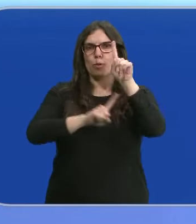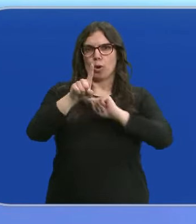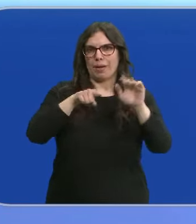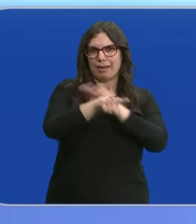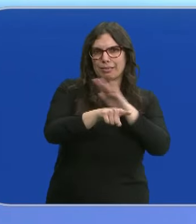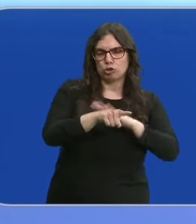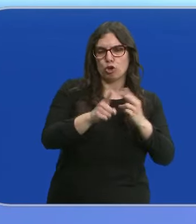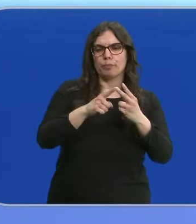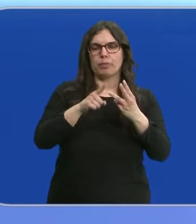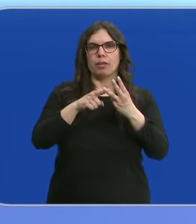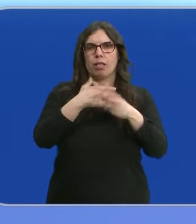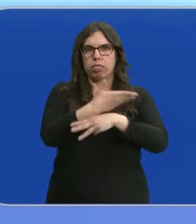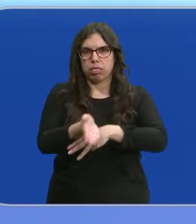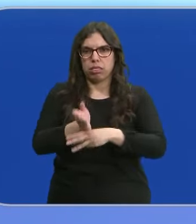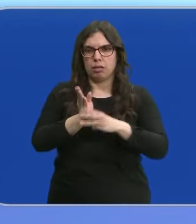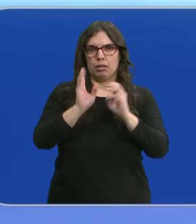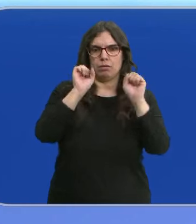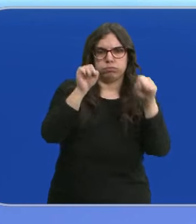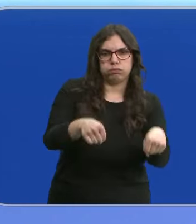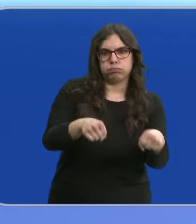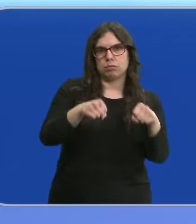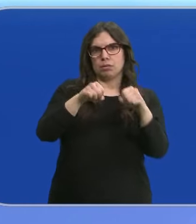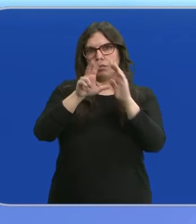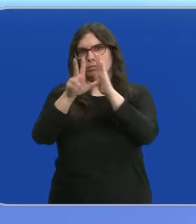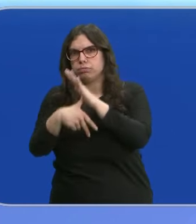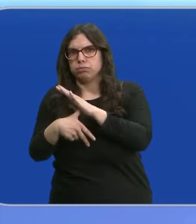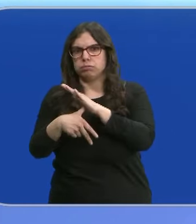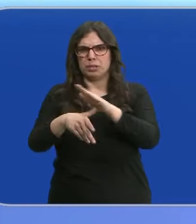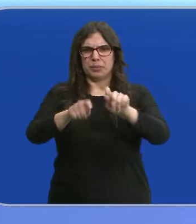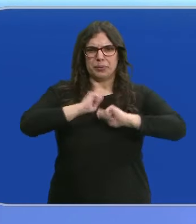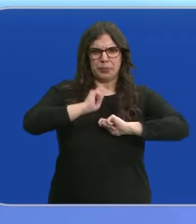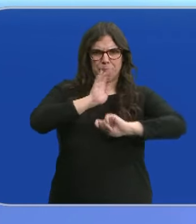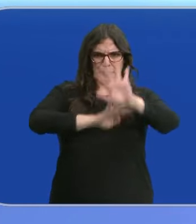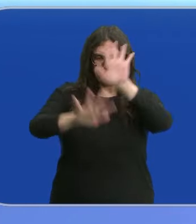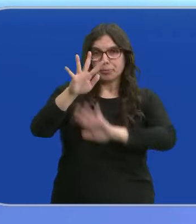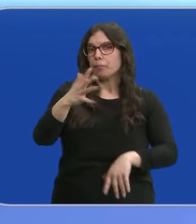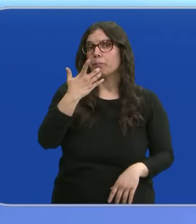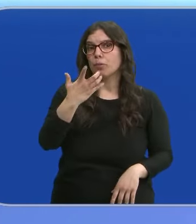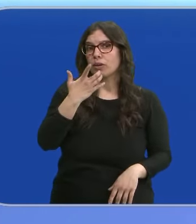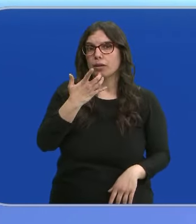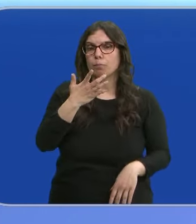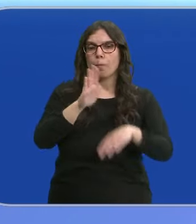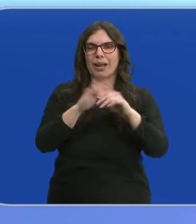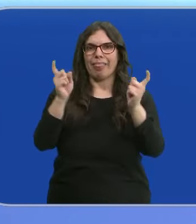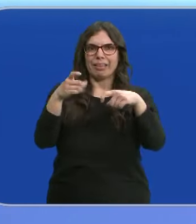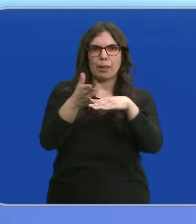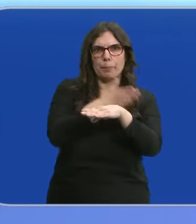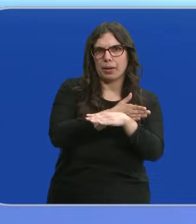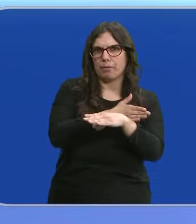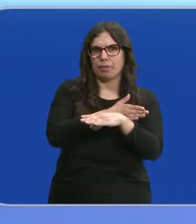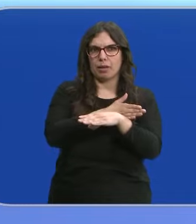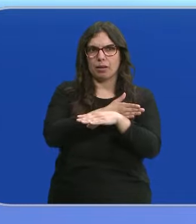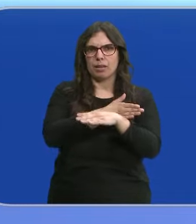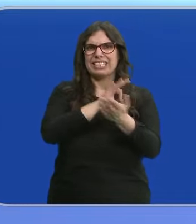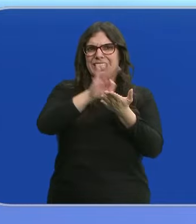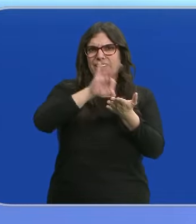gestión, de demoras, de dilaciones, de retrasos, de complicaciones, por ejemplo, para las citas previas con